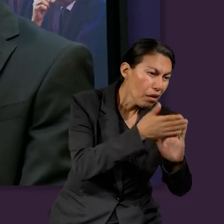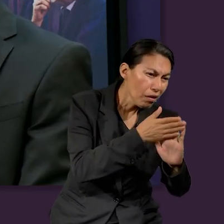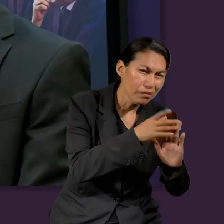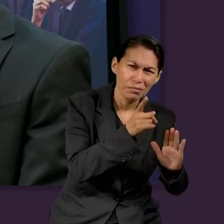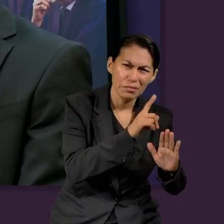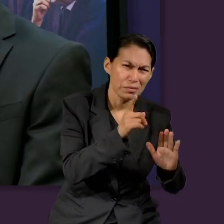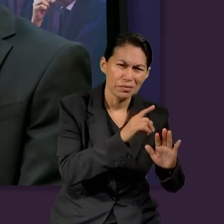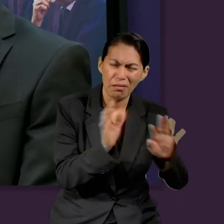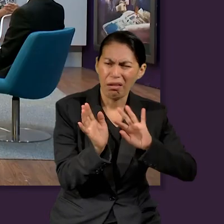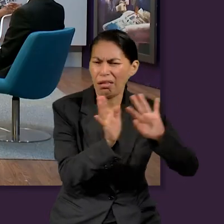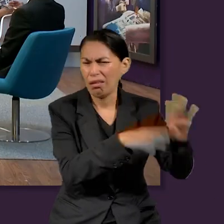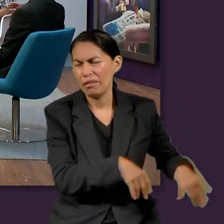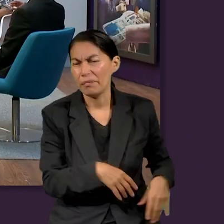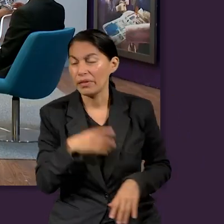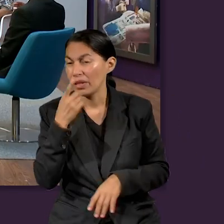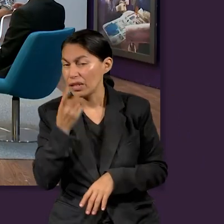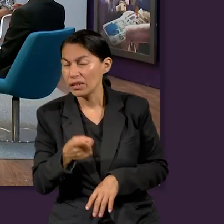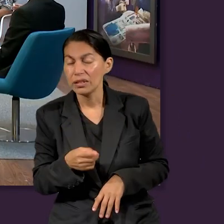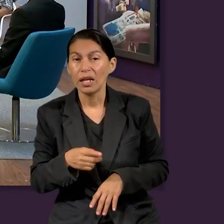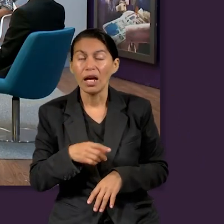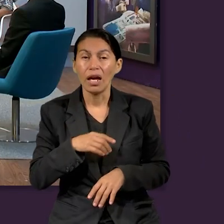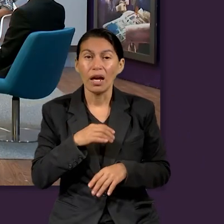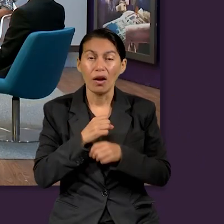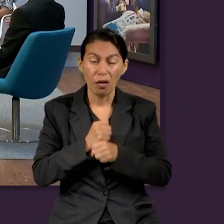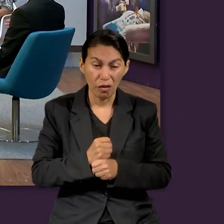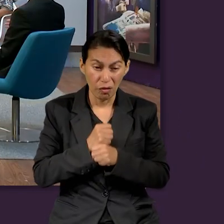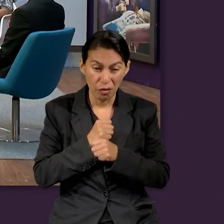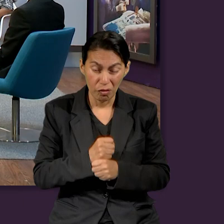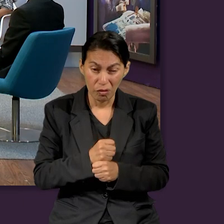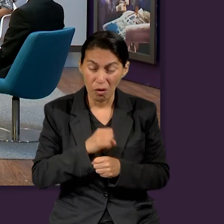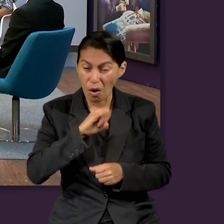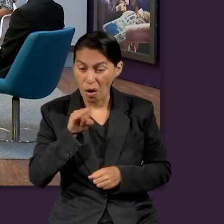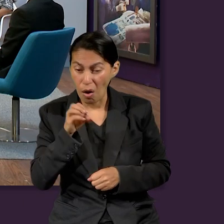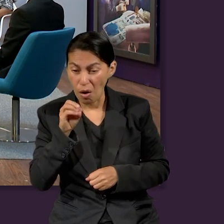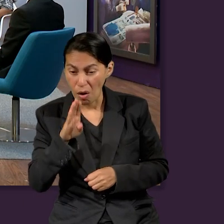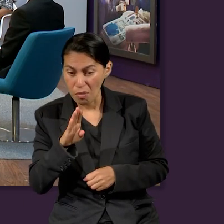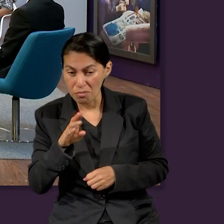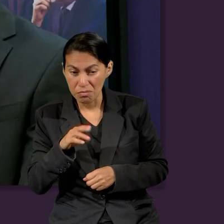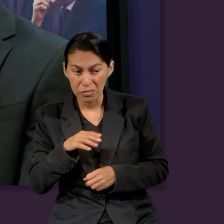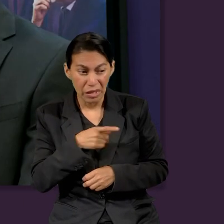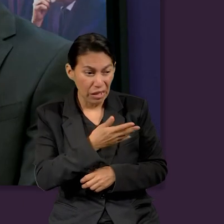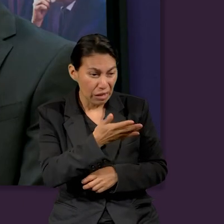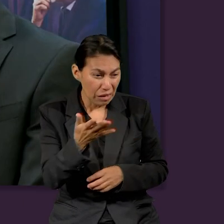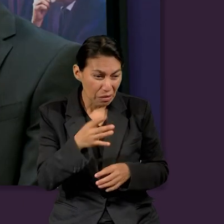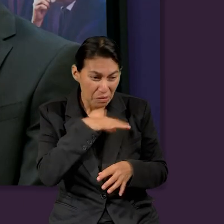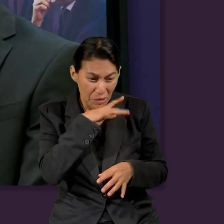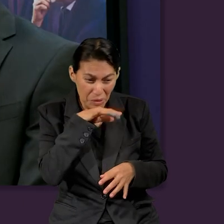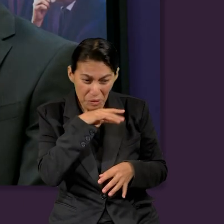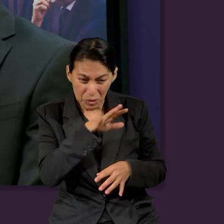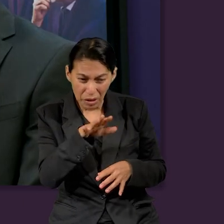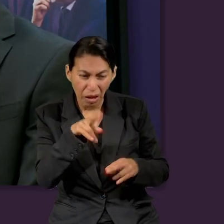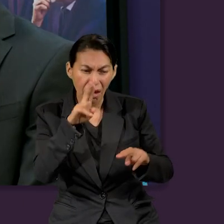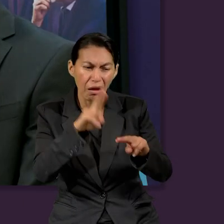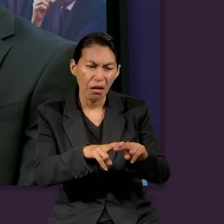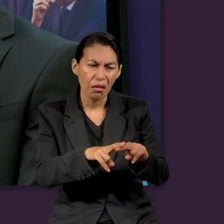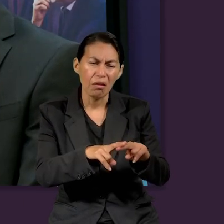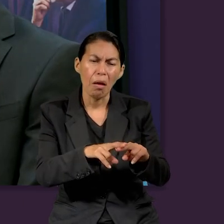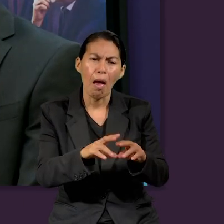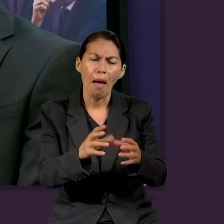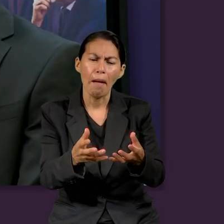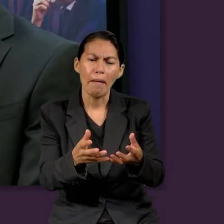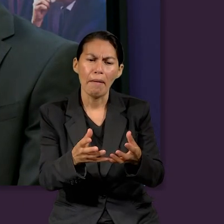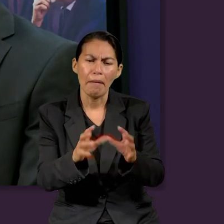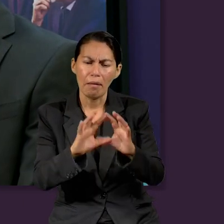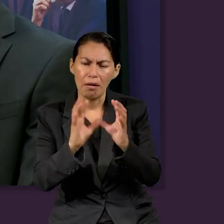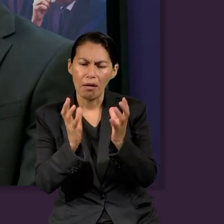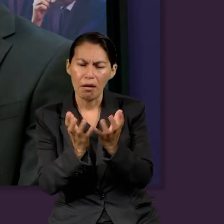que Job fue, se sentó junto a un montón de basura, tomó un pedazo de una olla rota y se empezó a